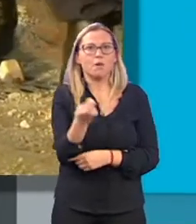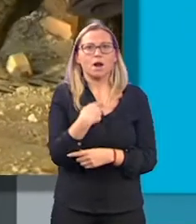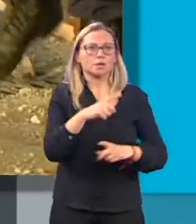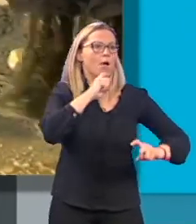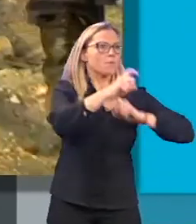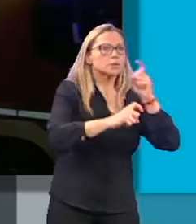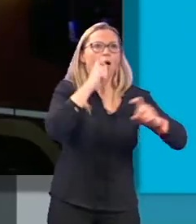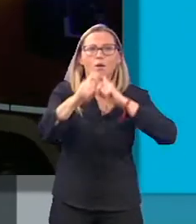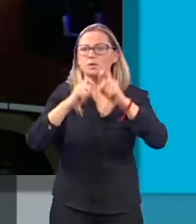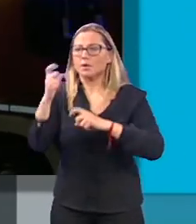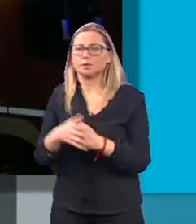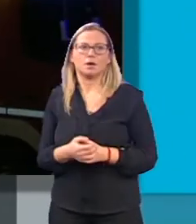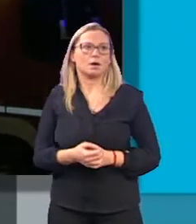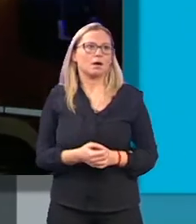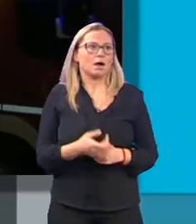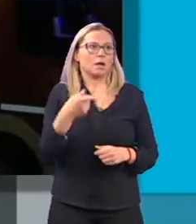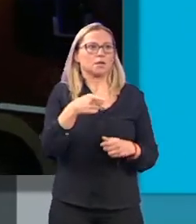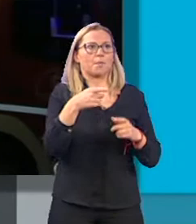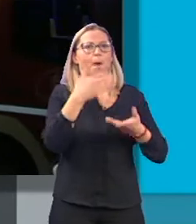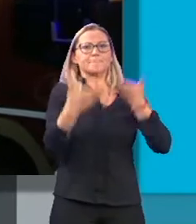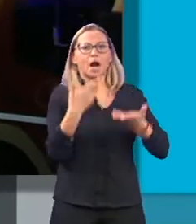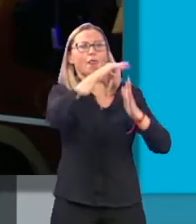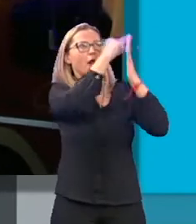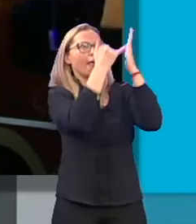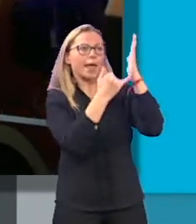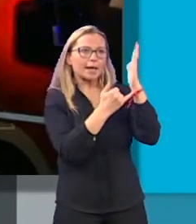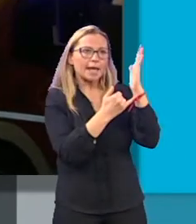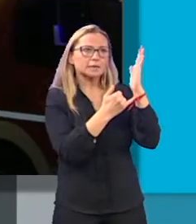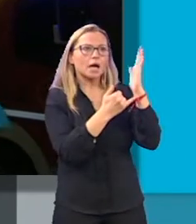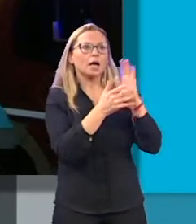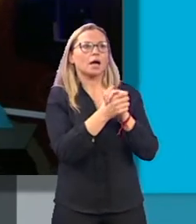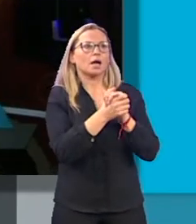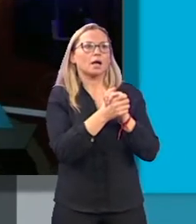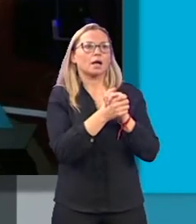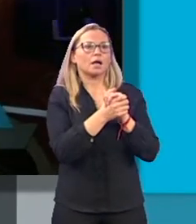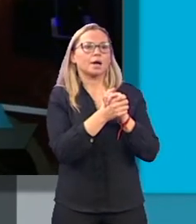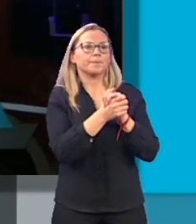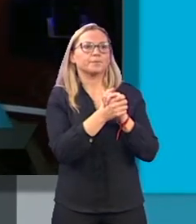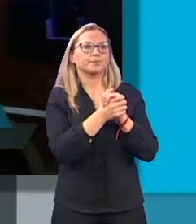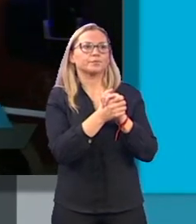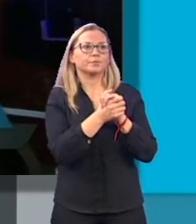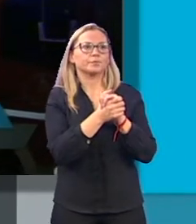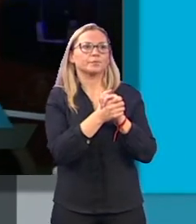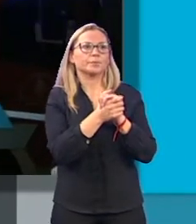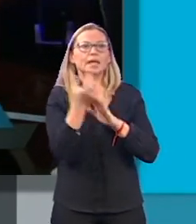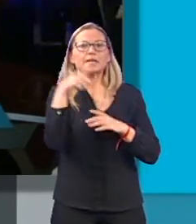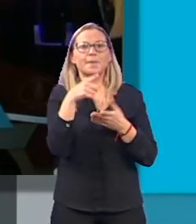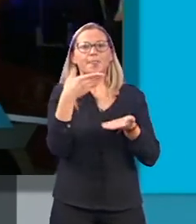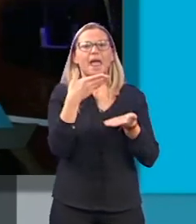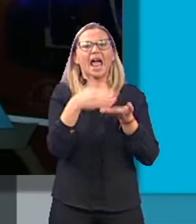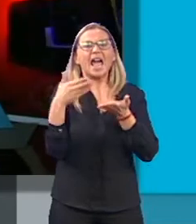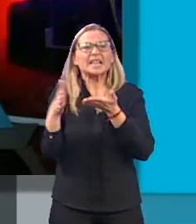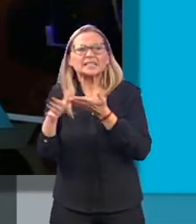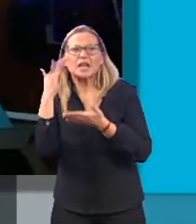avisos como reciben. Hemos estado en valoraciones de grietas, hemos estado durante estos días haciendo un montón de retiros, de